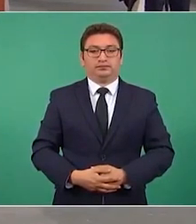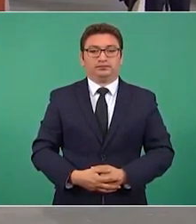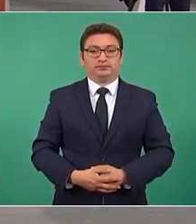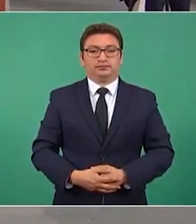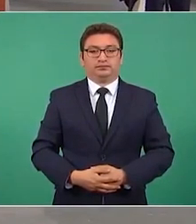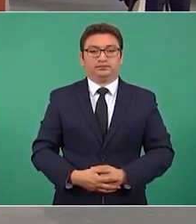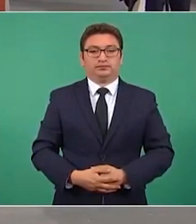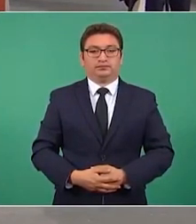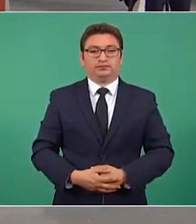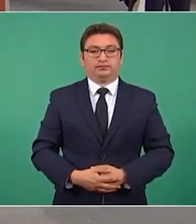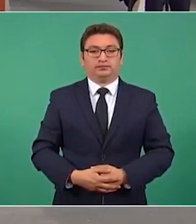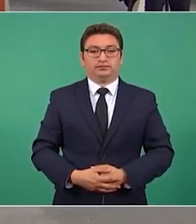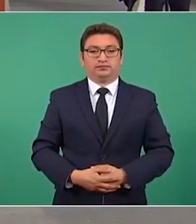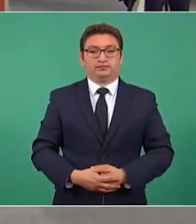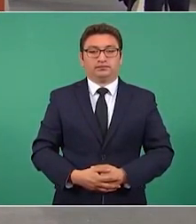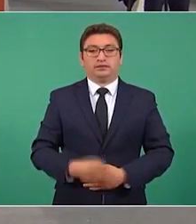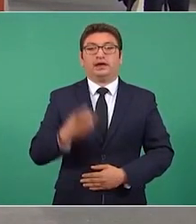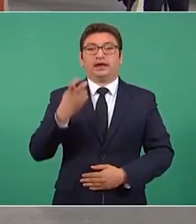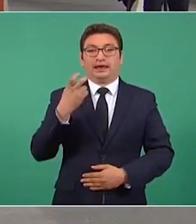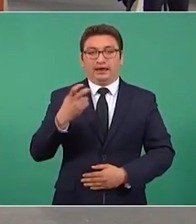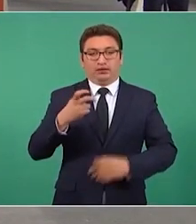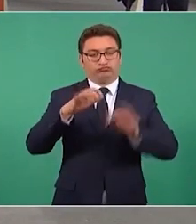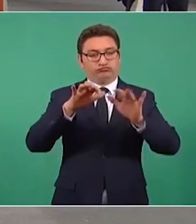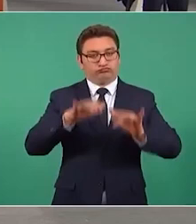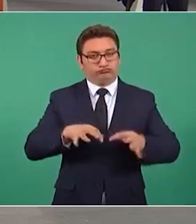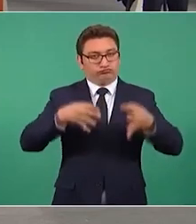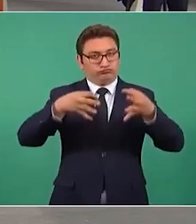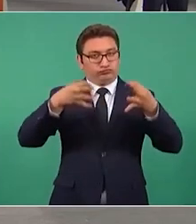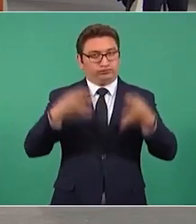este es el documento oficial